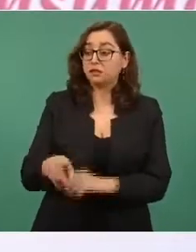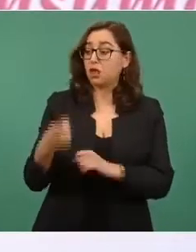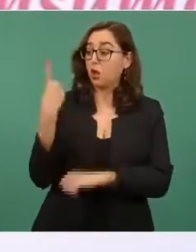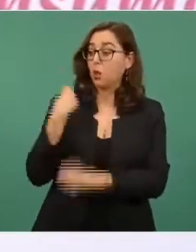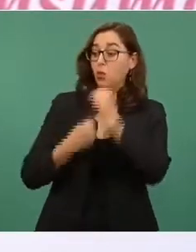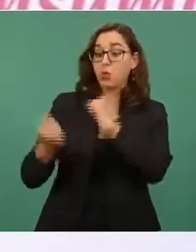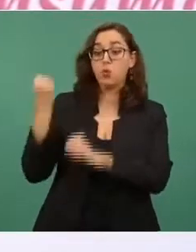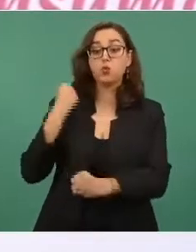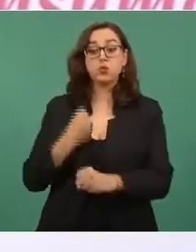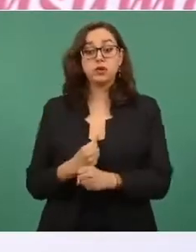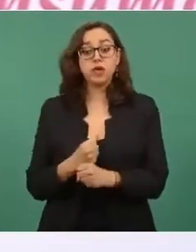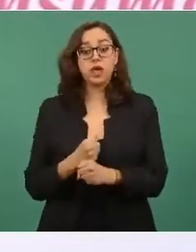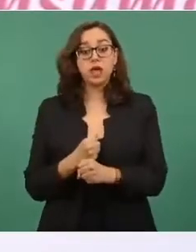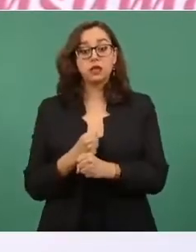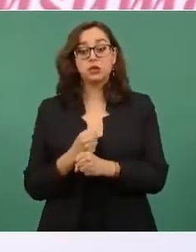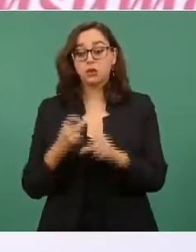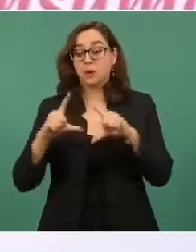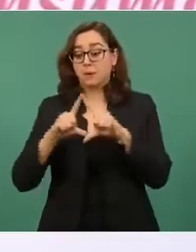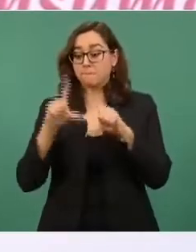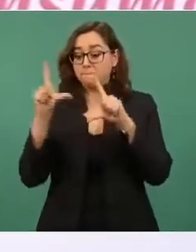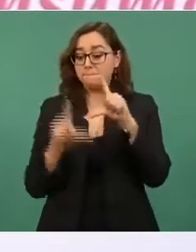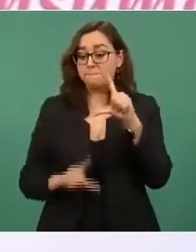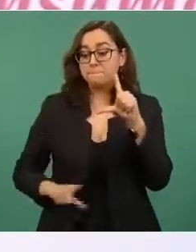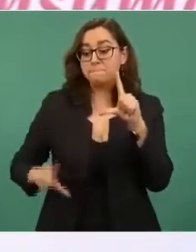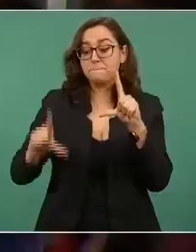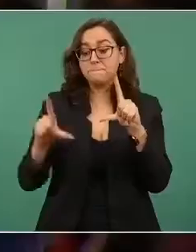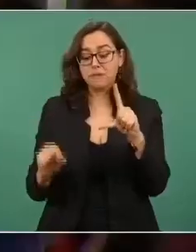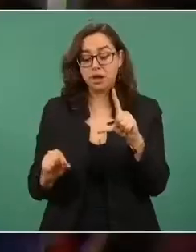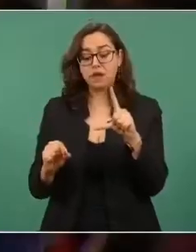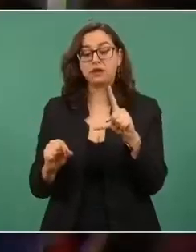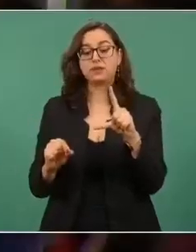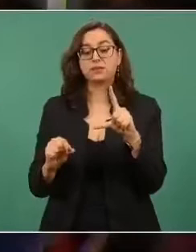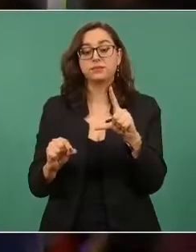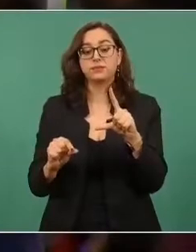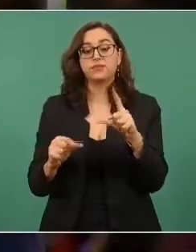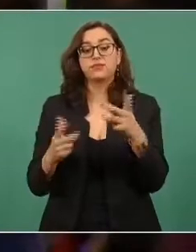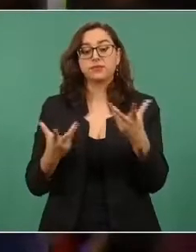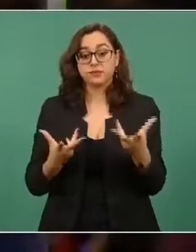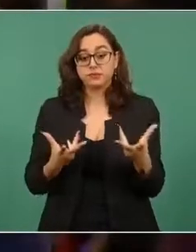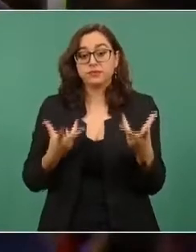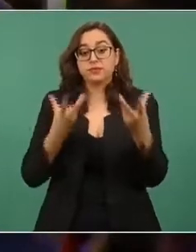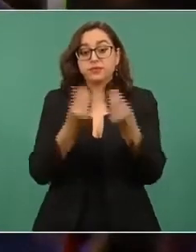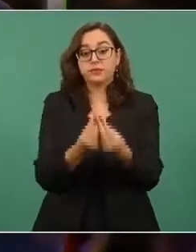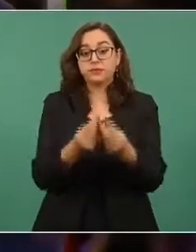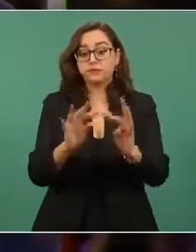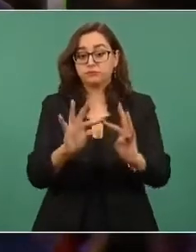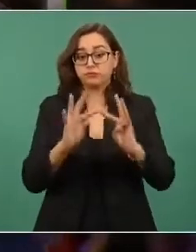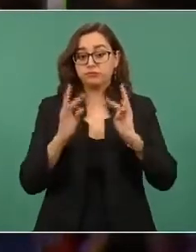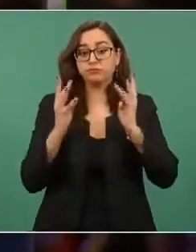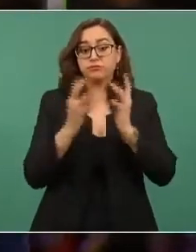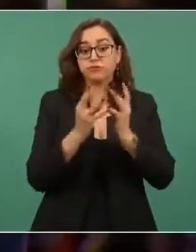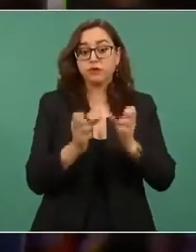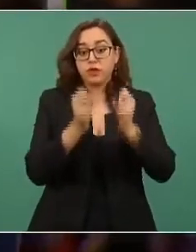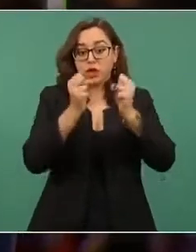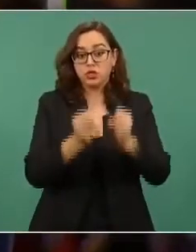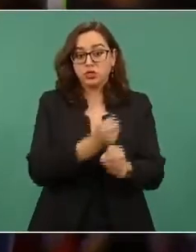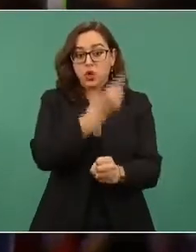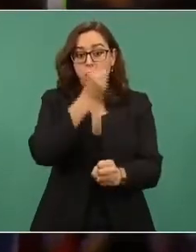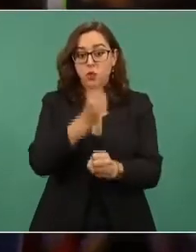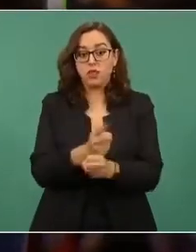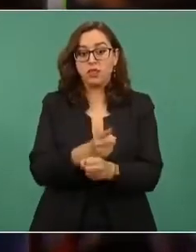México fue miembro del Consejo de Seguridad